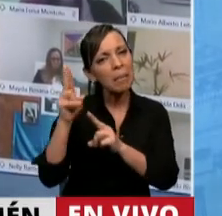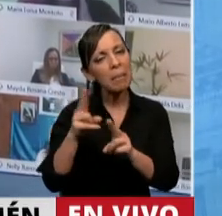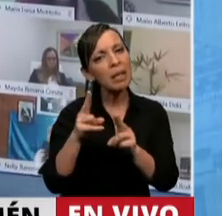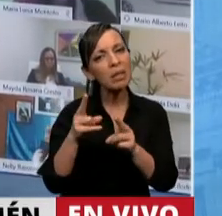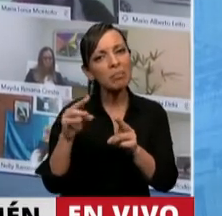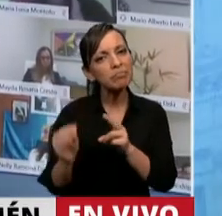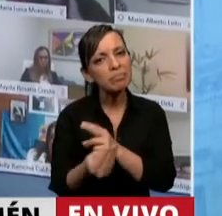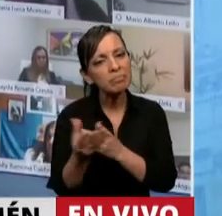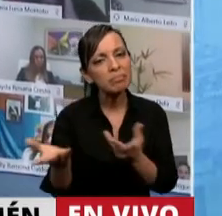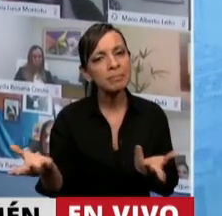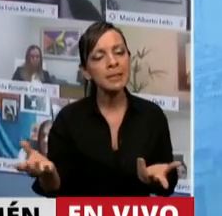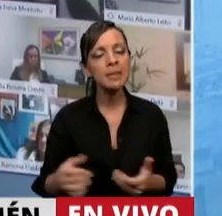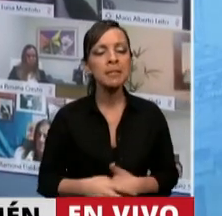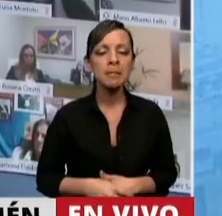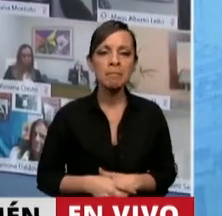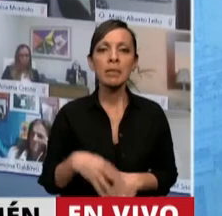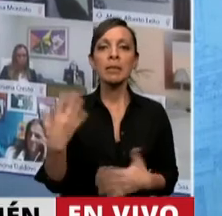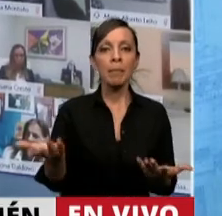Por eso, señor presidente,